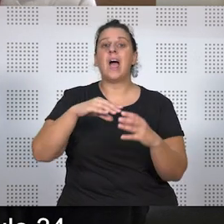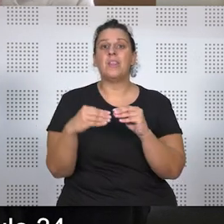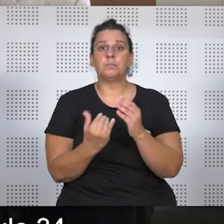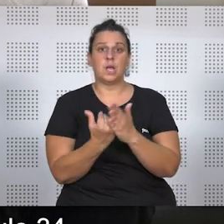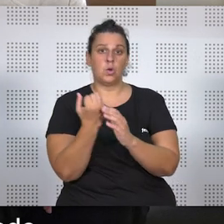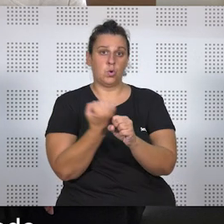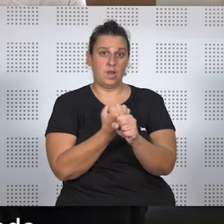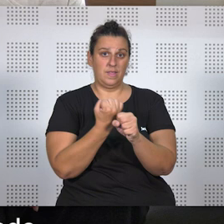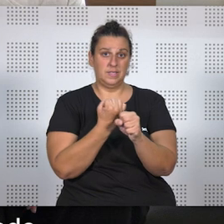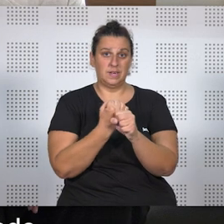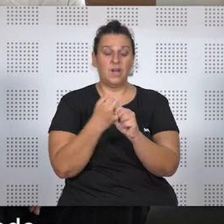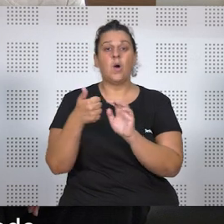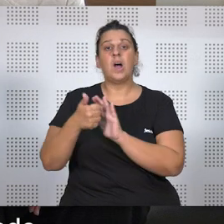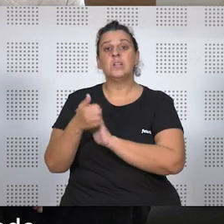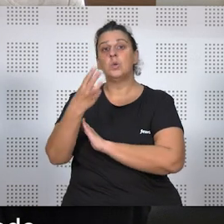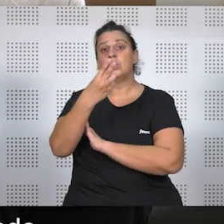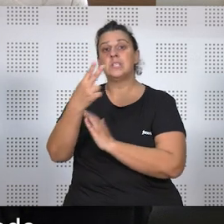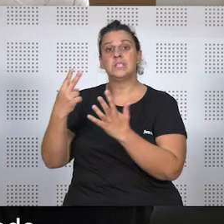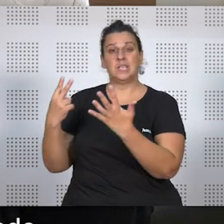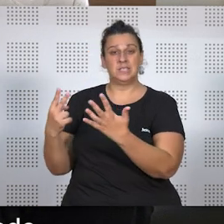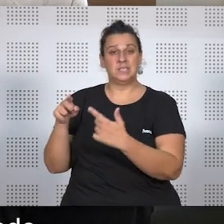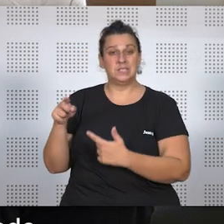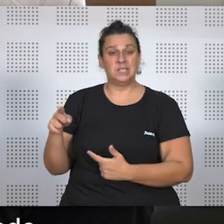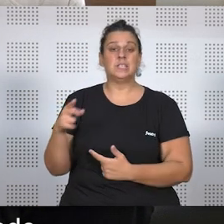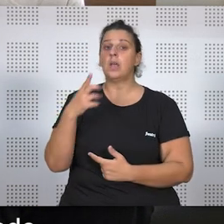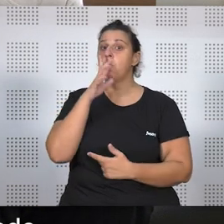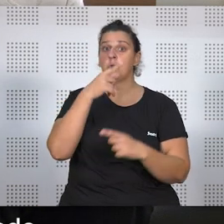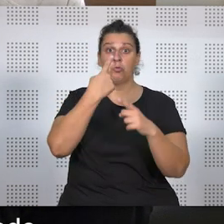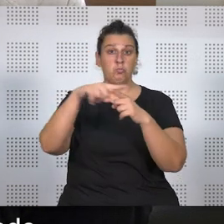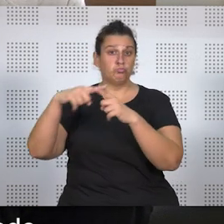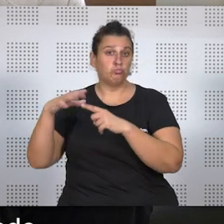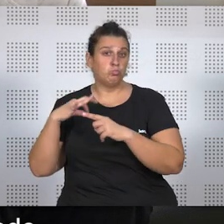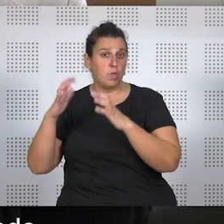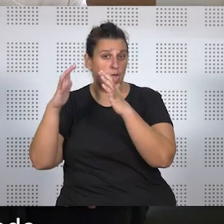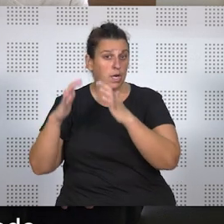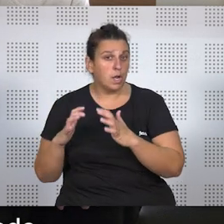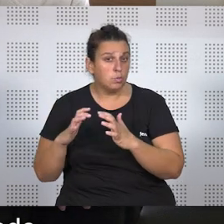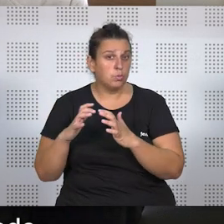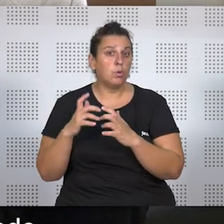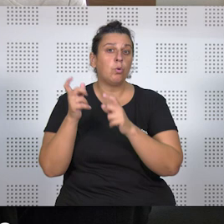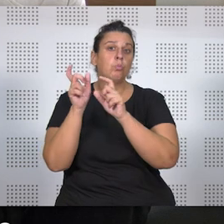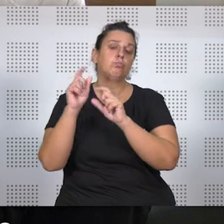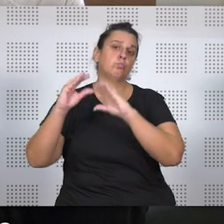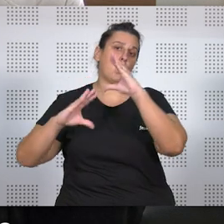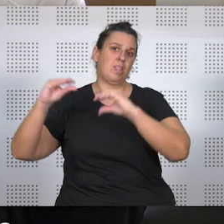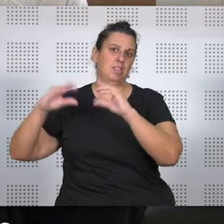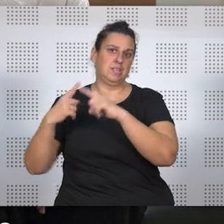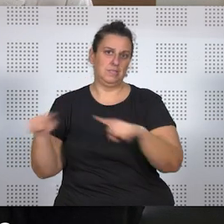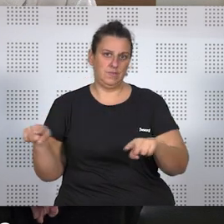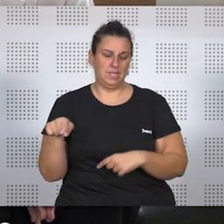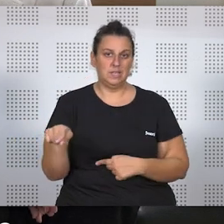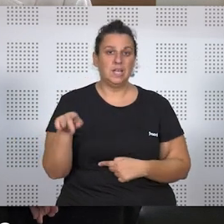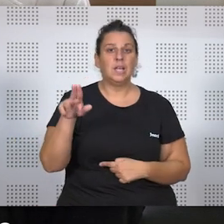jornada de trabajo, de los del artículo 37, que por distintas razones puede llevarse a cabo una reducción, pero en diferentes cuantías, además de poder